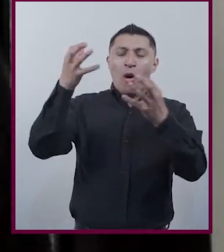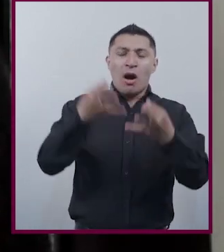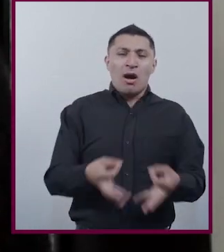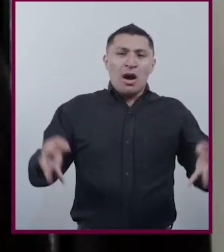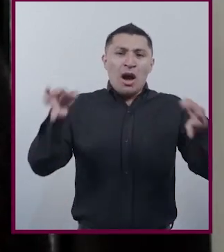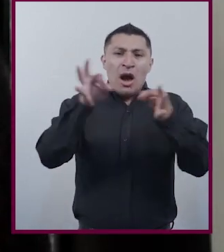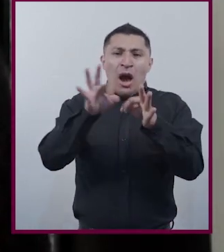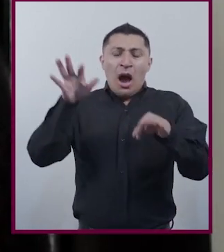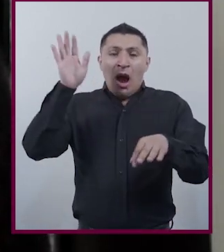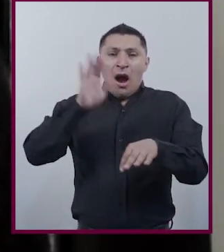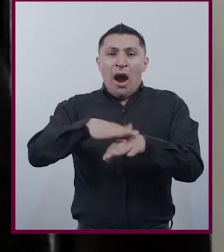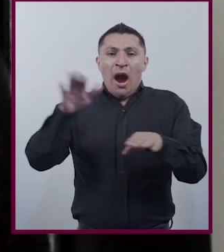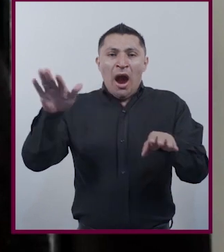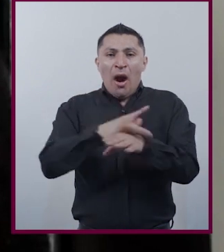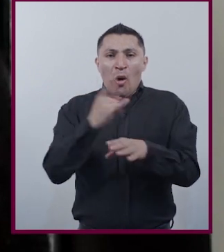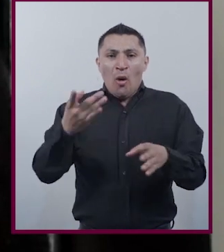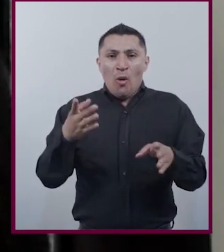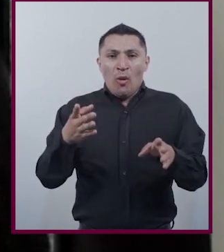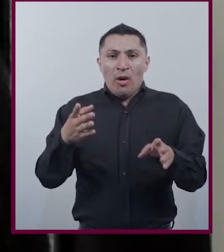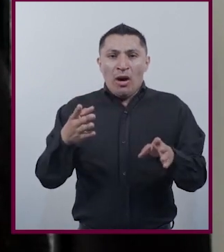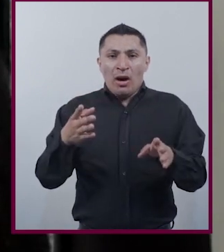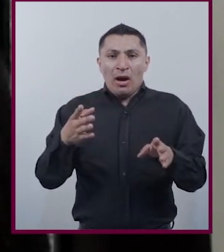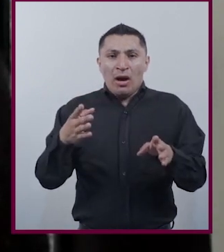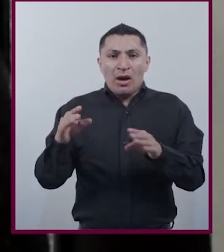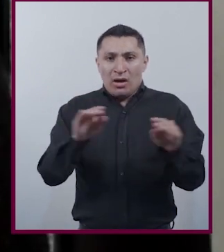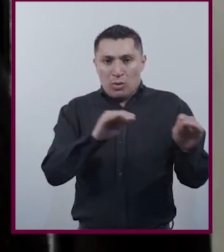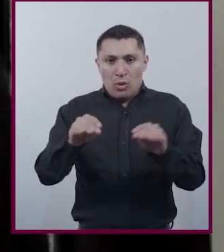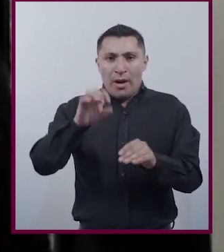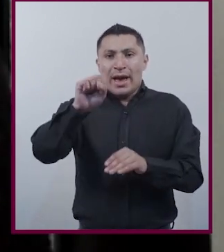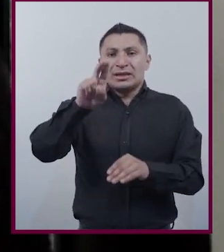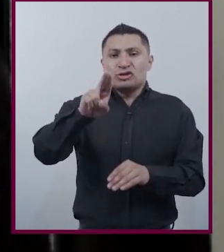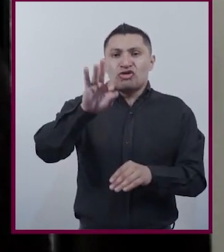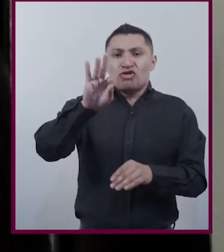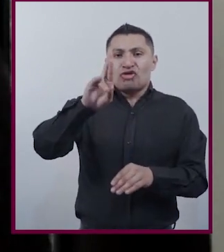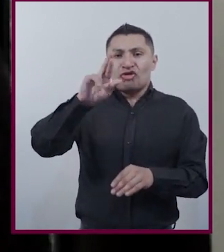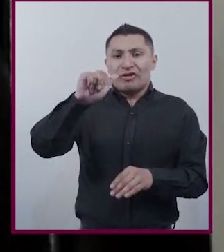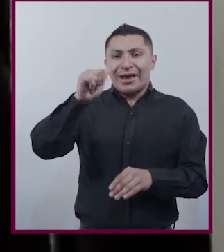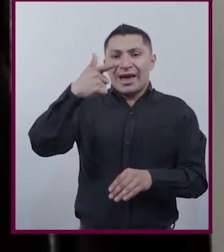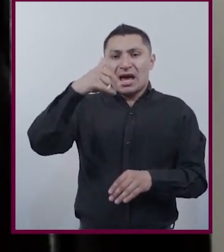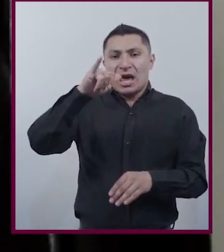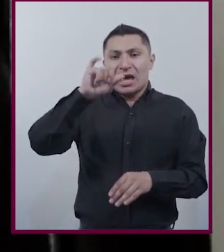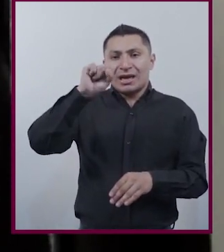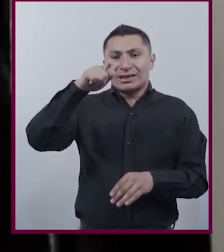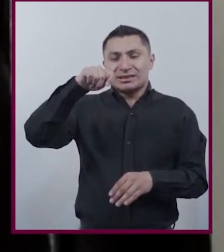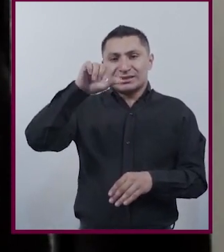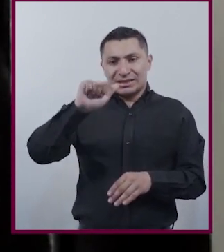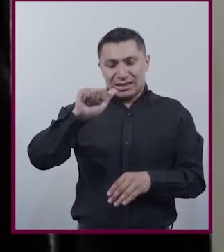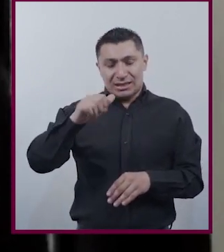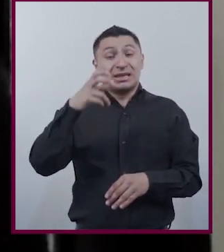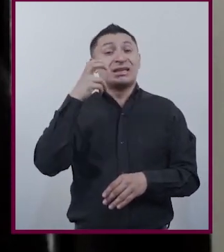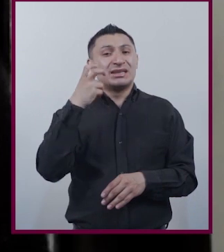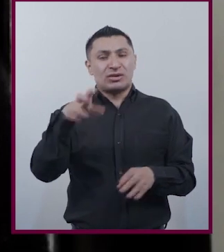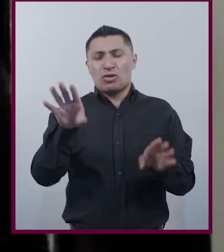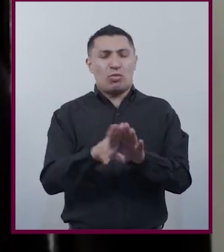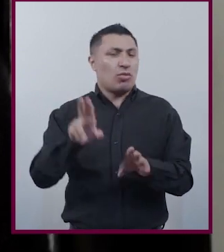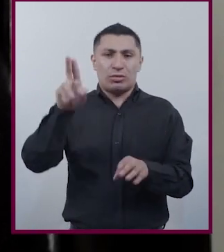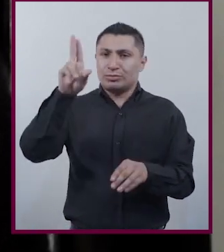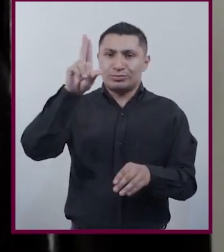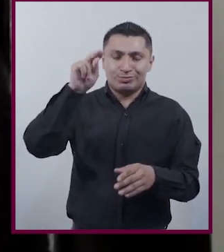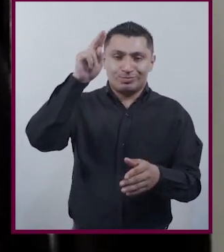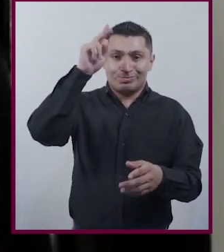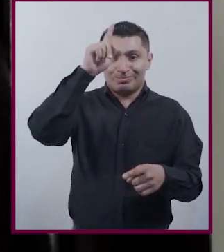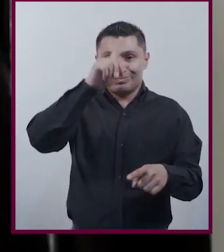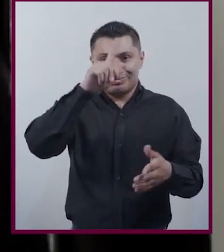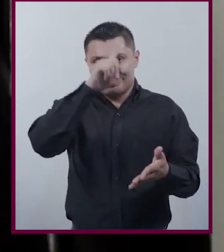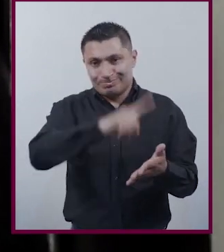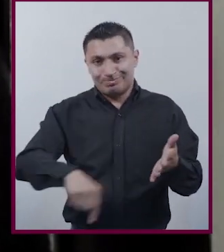Sobre todo Por parte Del movimiento Sufragista En pues Desaprobación De la